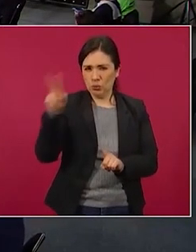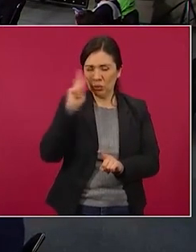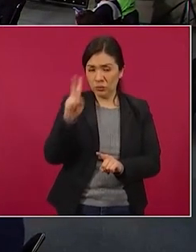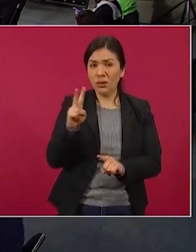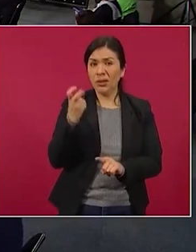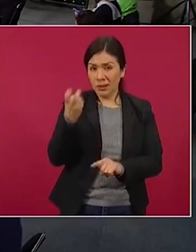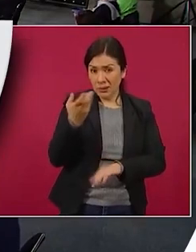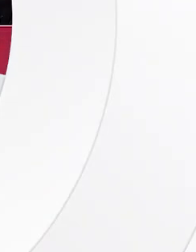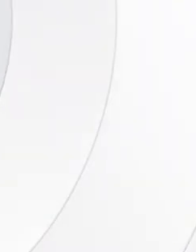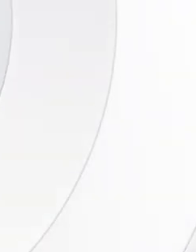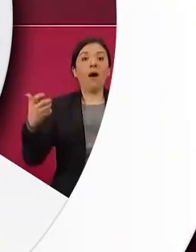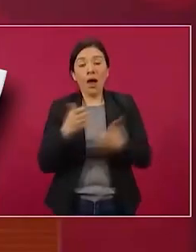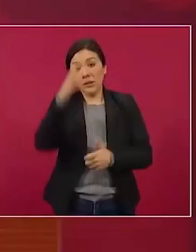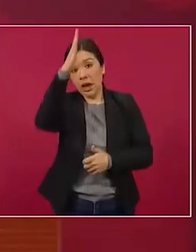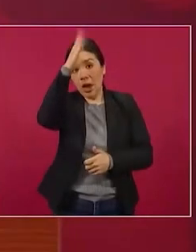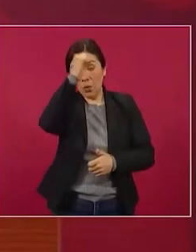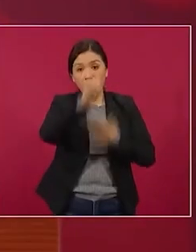interesante.